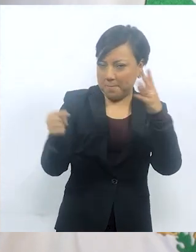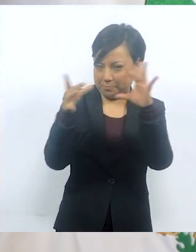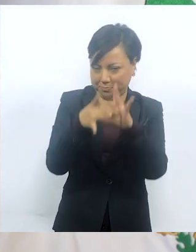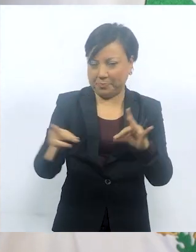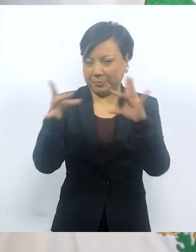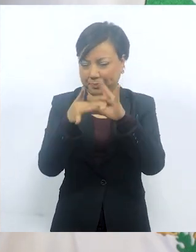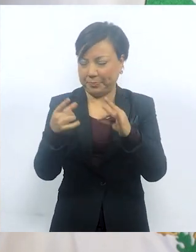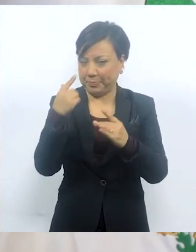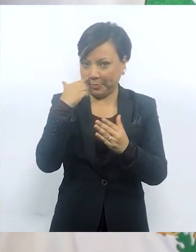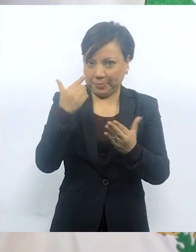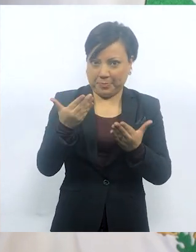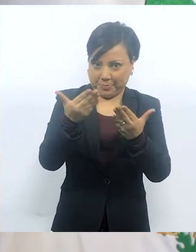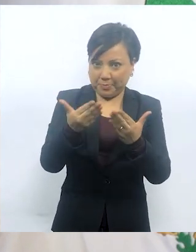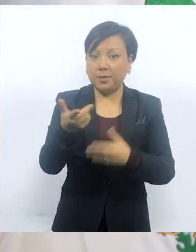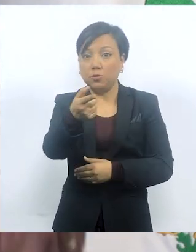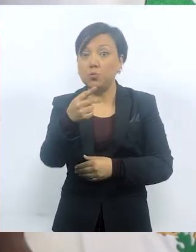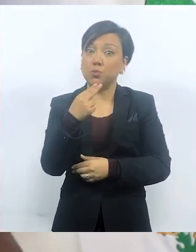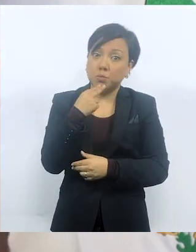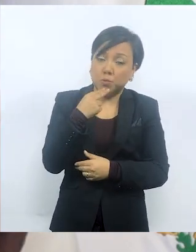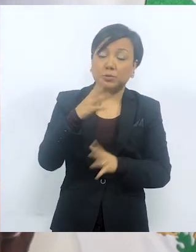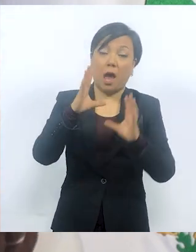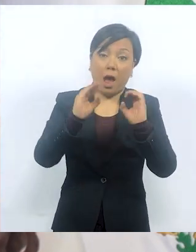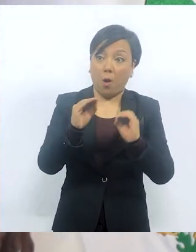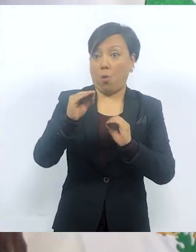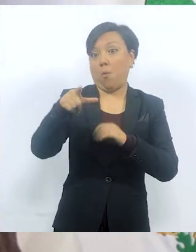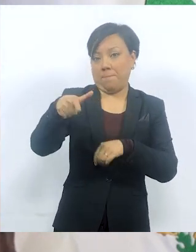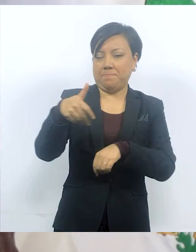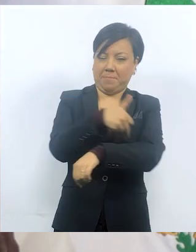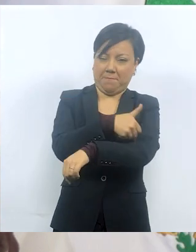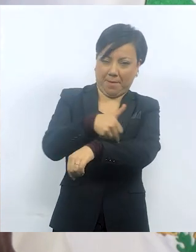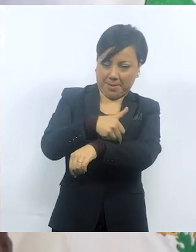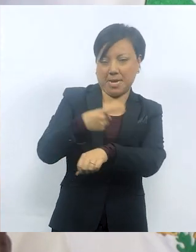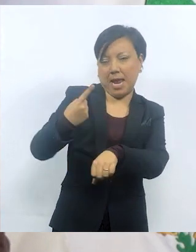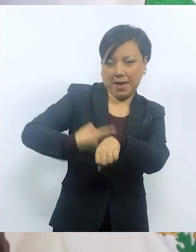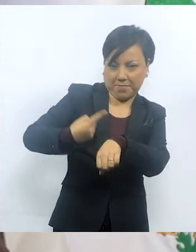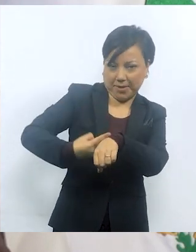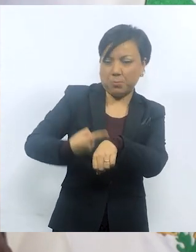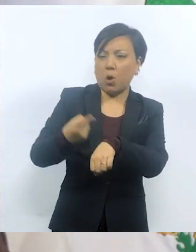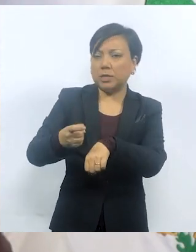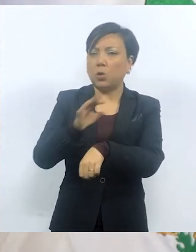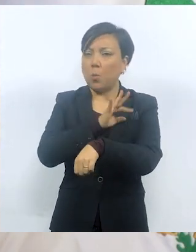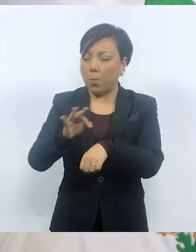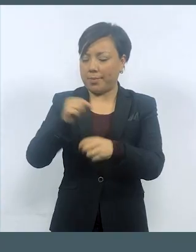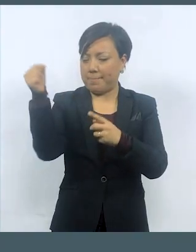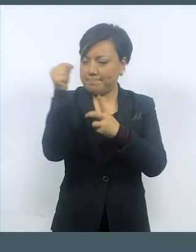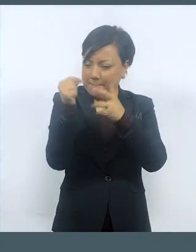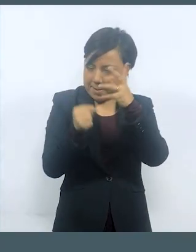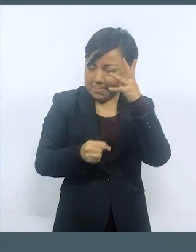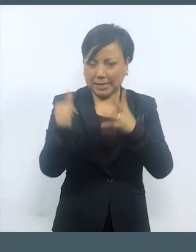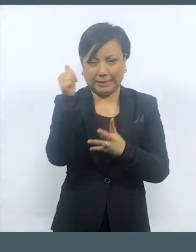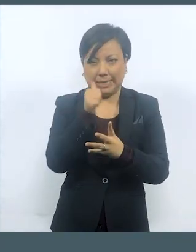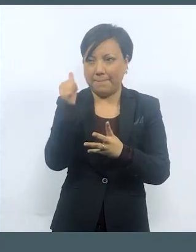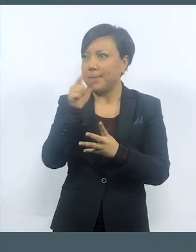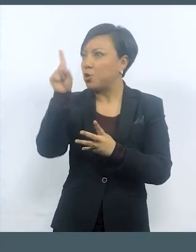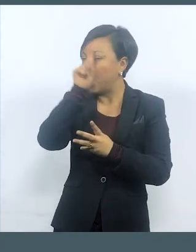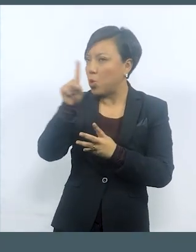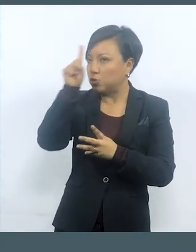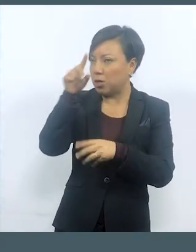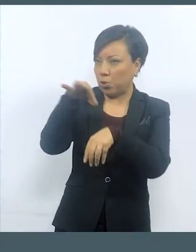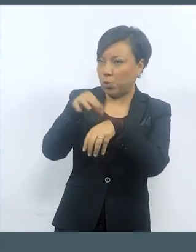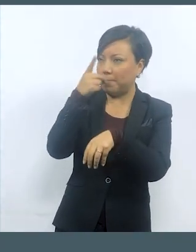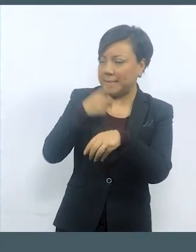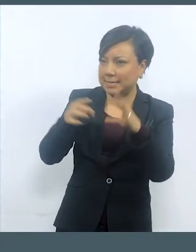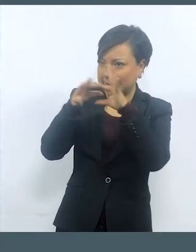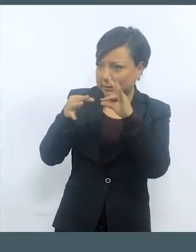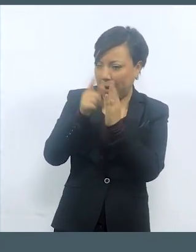especificaciones. Ya sea para tu uso o si requieres instalarlo para uso de algún familiar, apunta y sigue al pie de la letra todas las